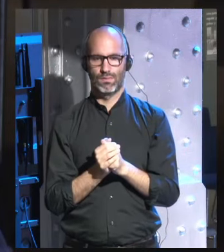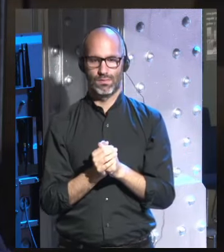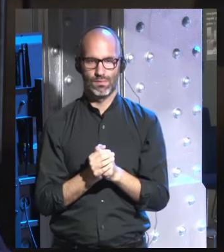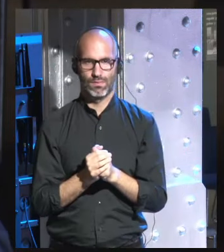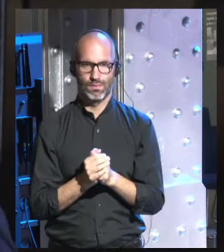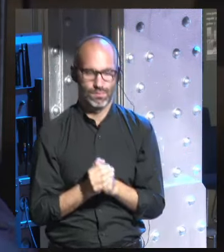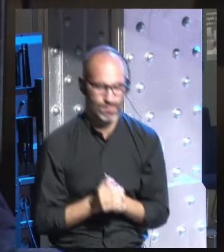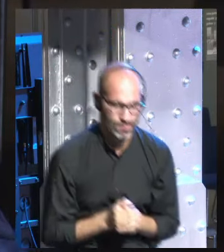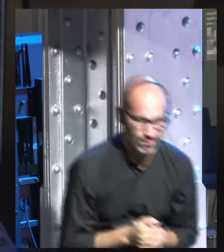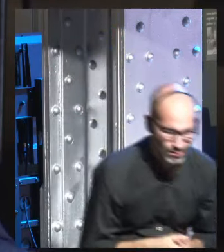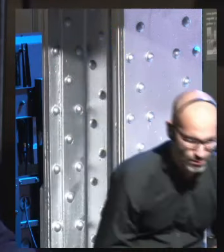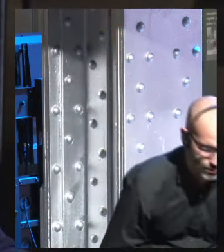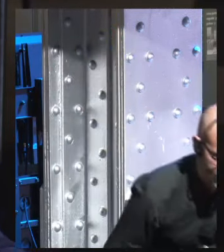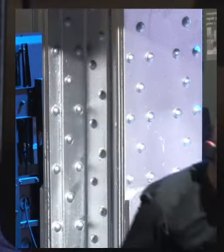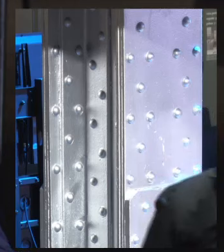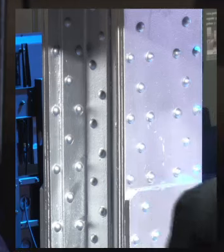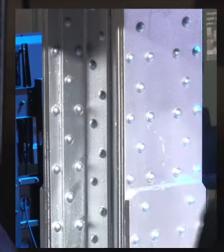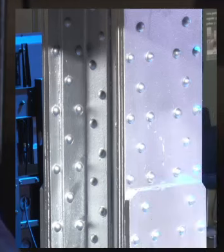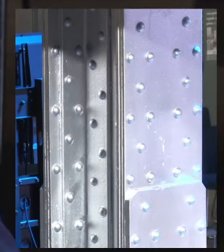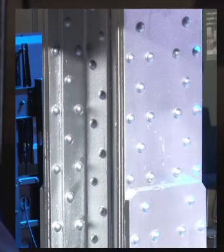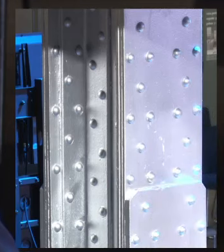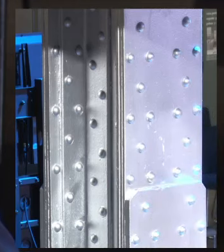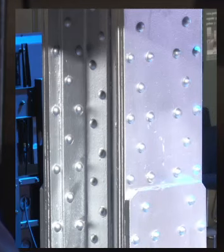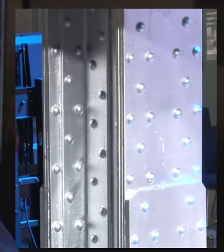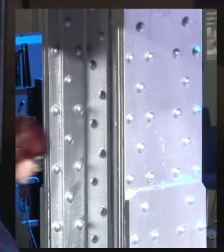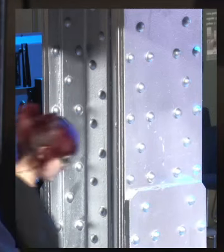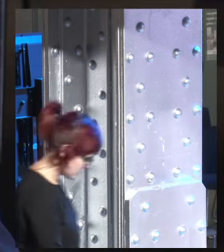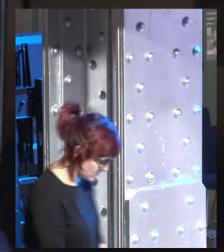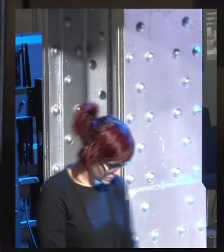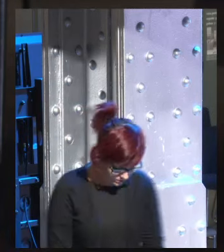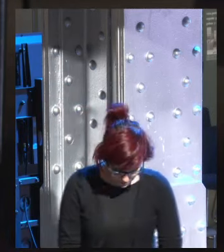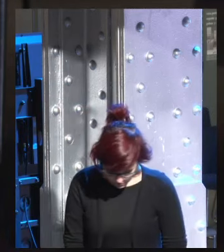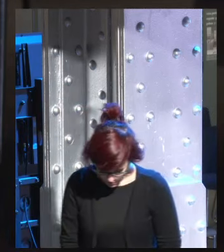y todo lo que sabemos sobre la comunicación cambiará completamente